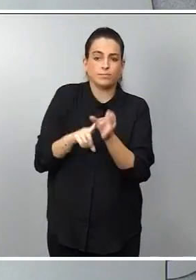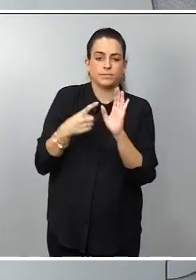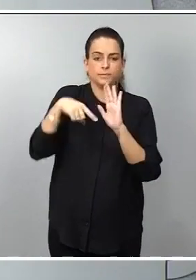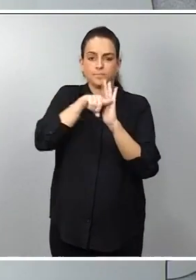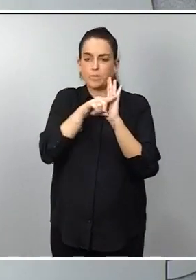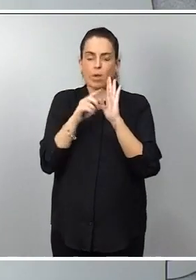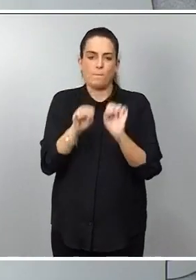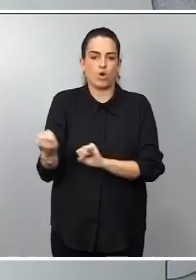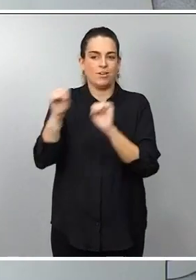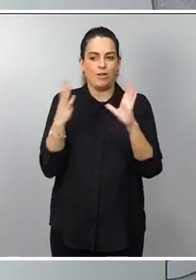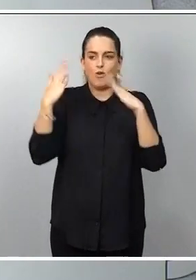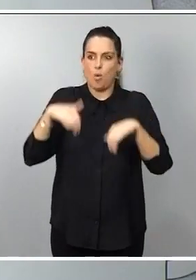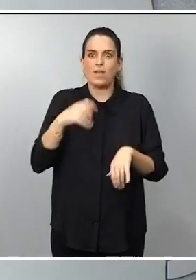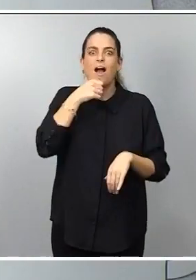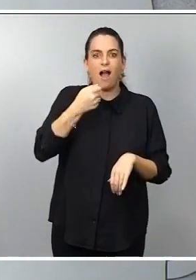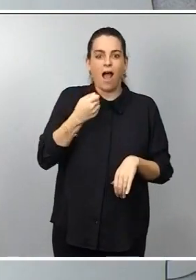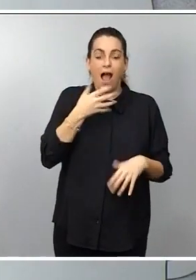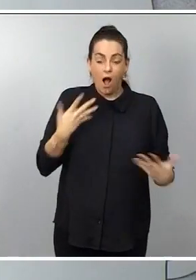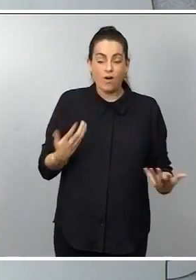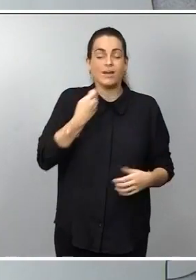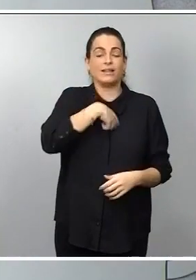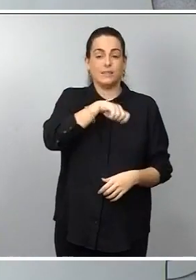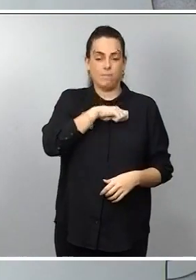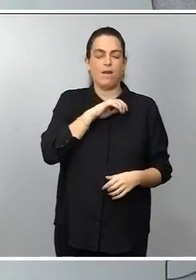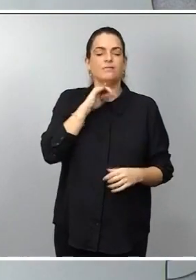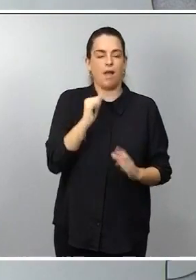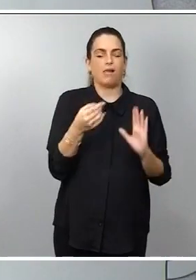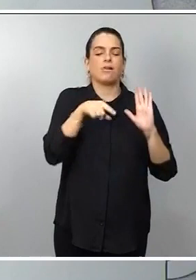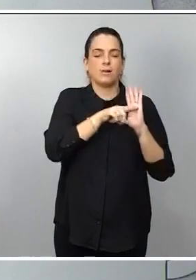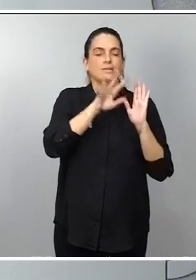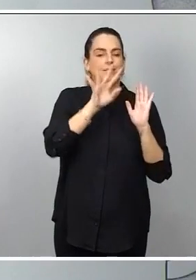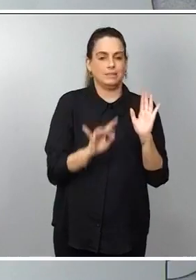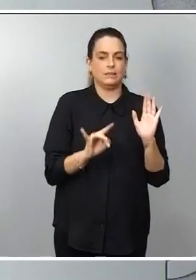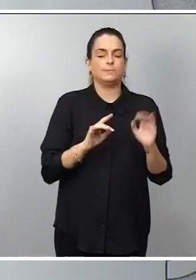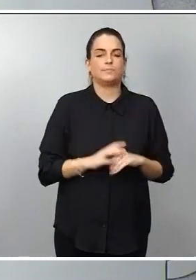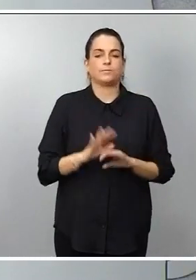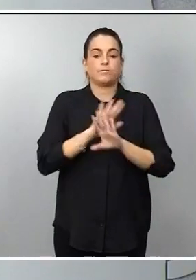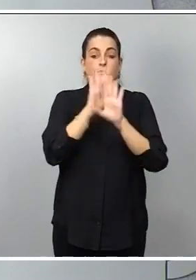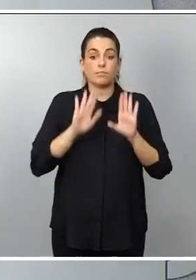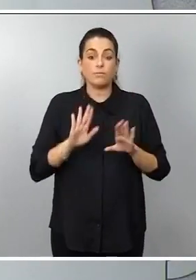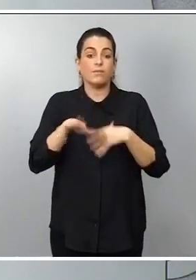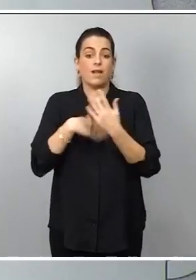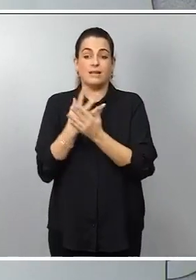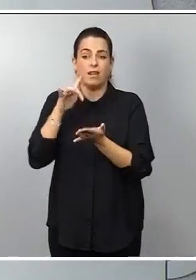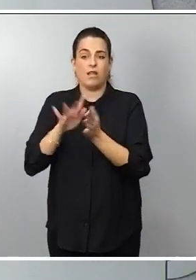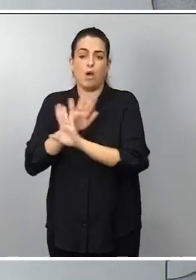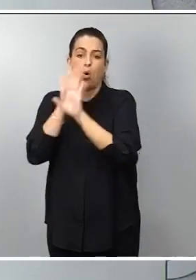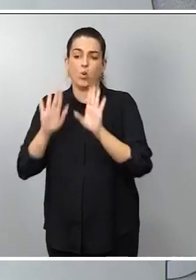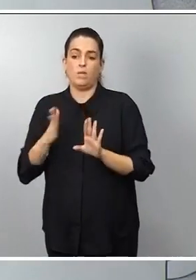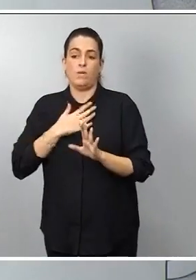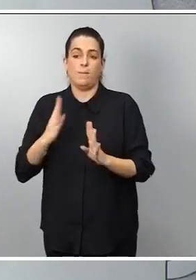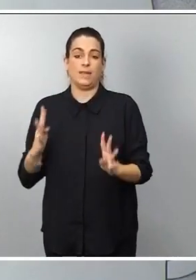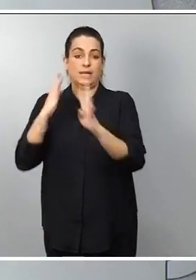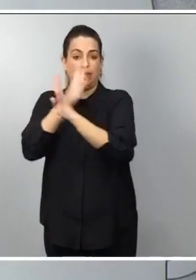España ahora mismo da un paso adelante. Por tanto, sí, hasta el último día de la legislatura vamos a reconquistar